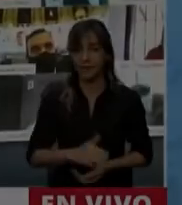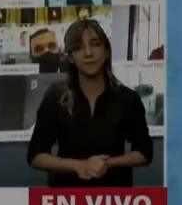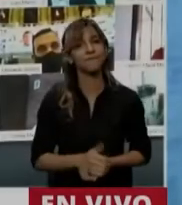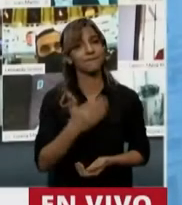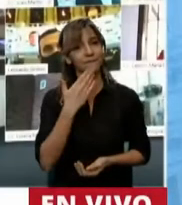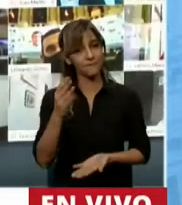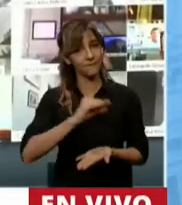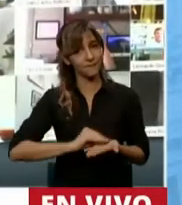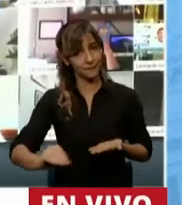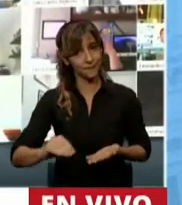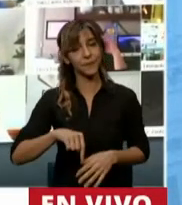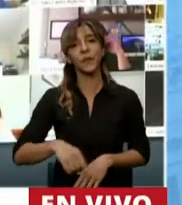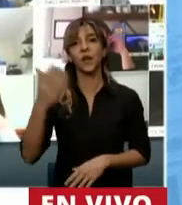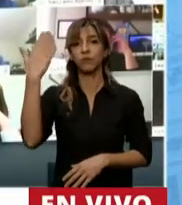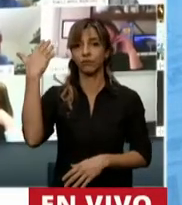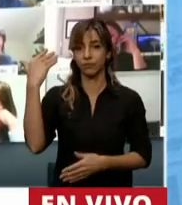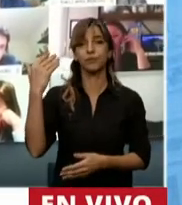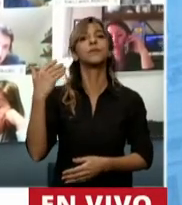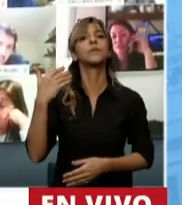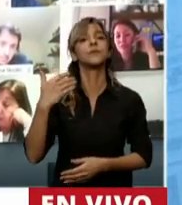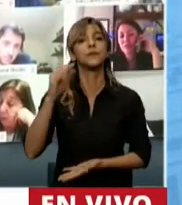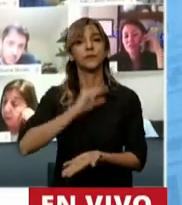Tiene la palabra la diputada Alicia Fregonese.